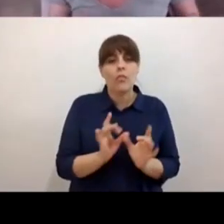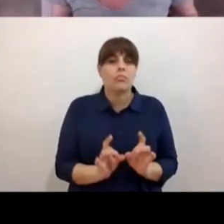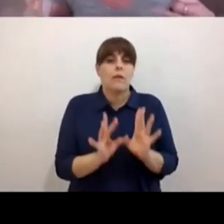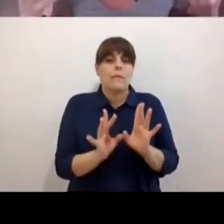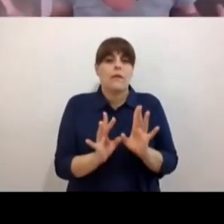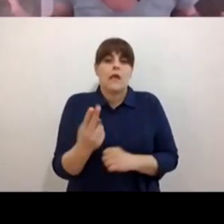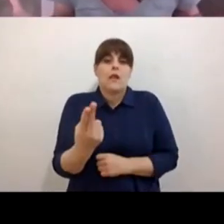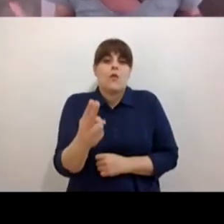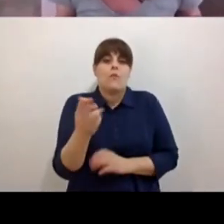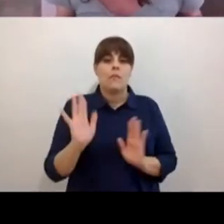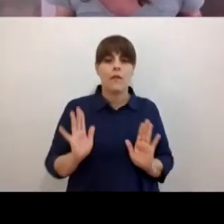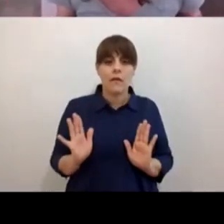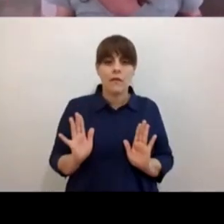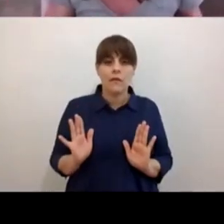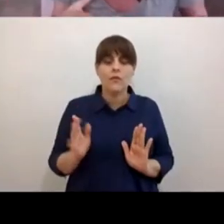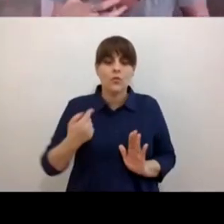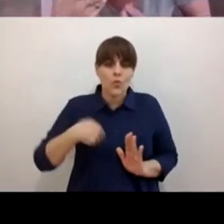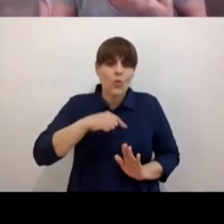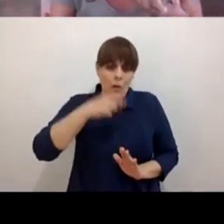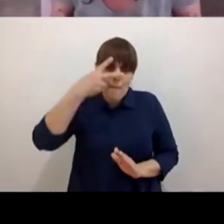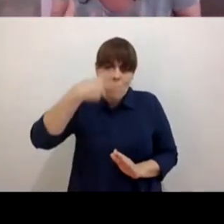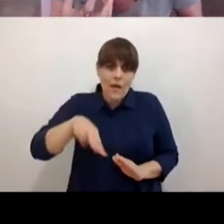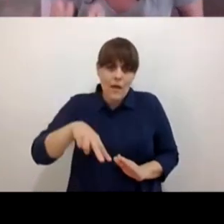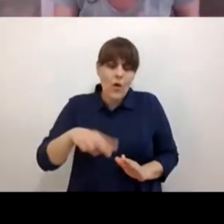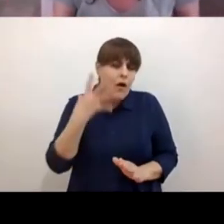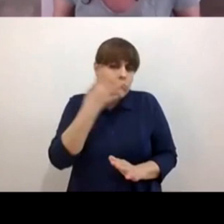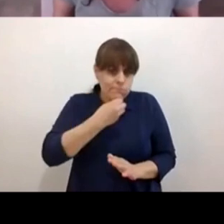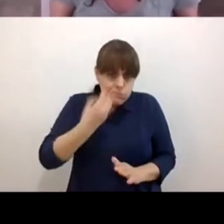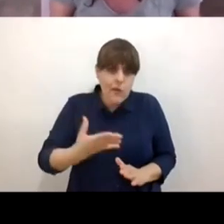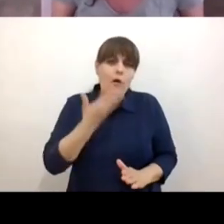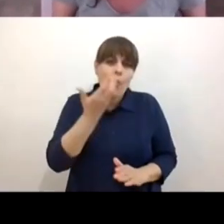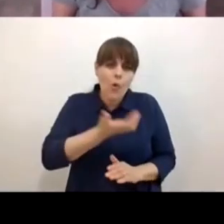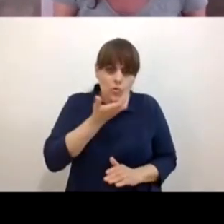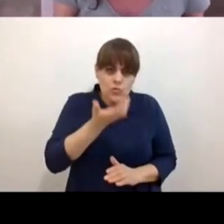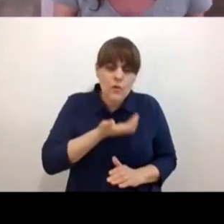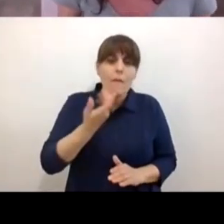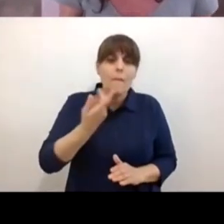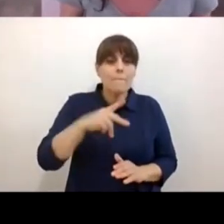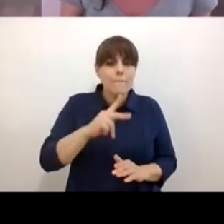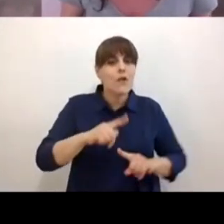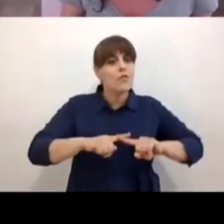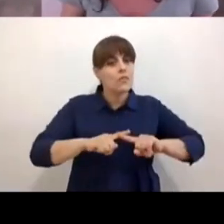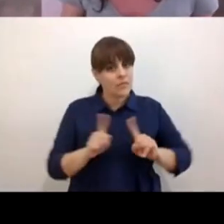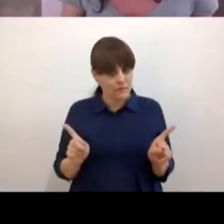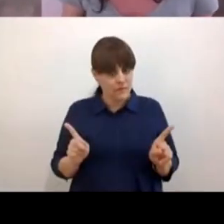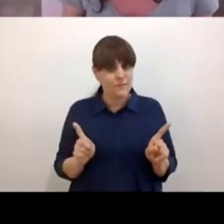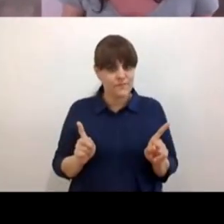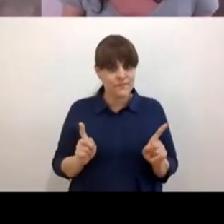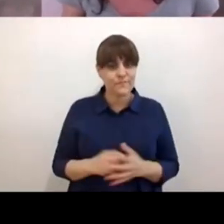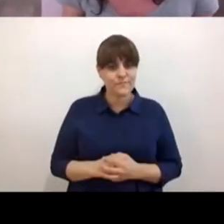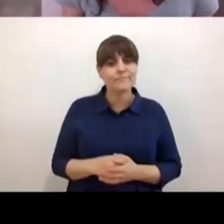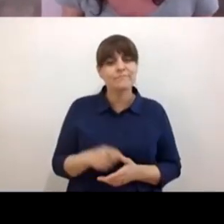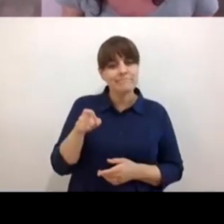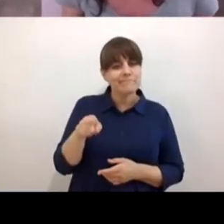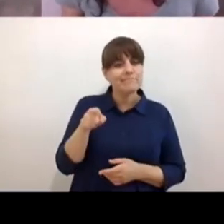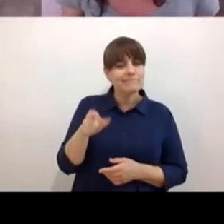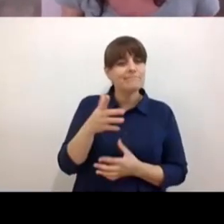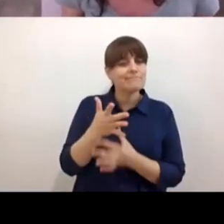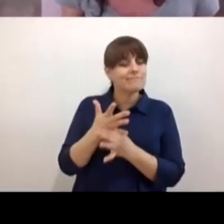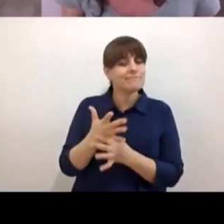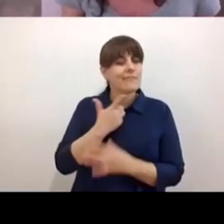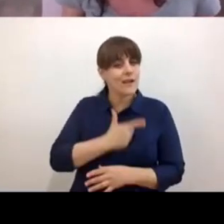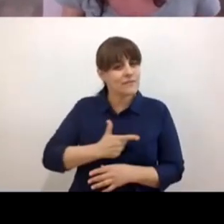desde este ritual que es hermoso pero desde un espacio distinto de educación me gusta lo que dices porque